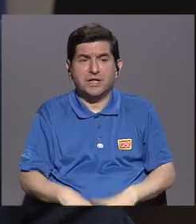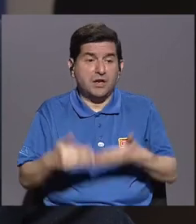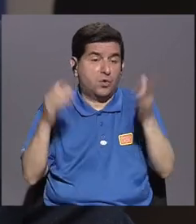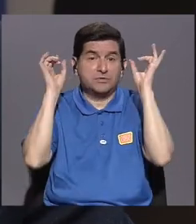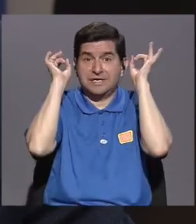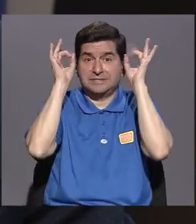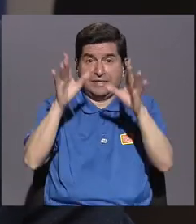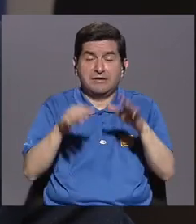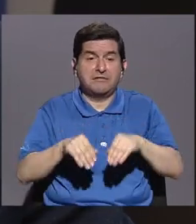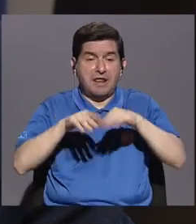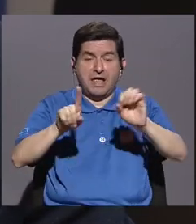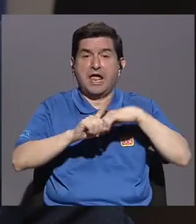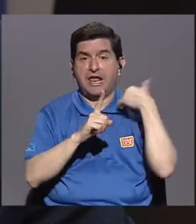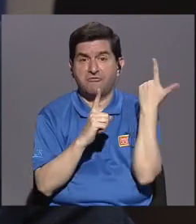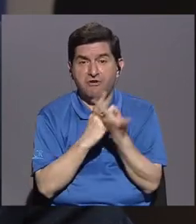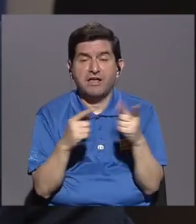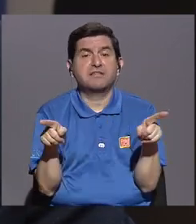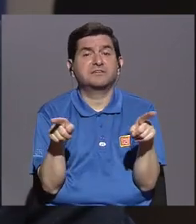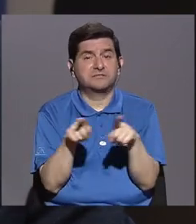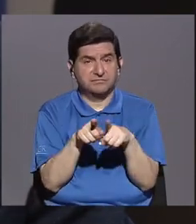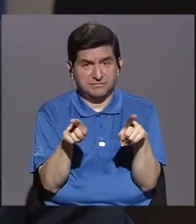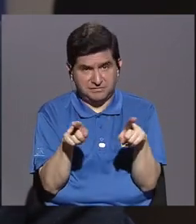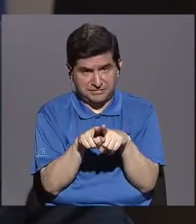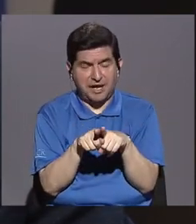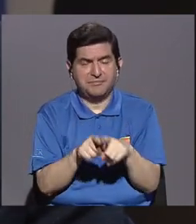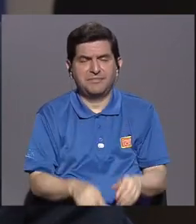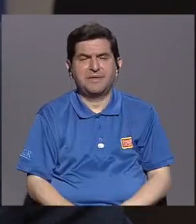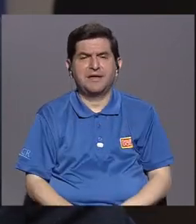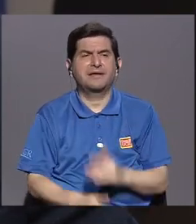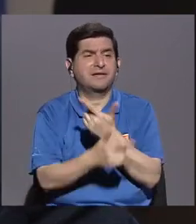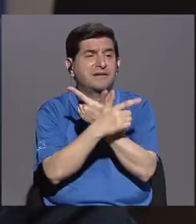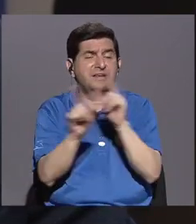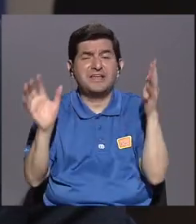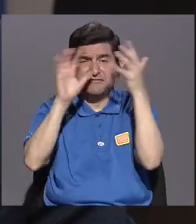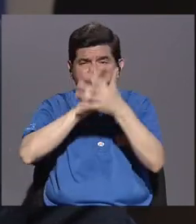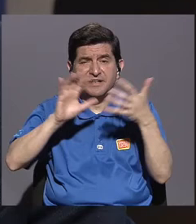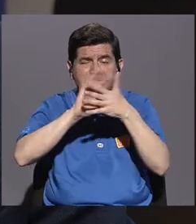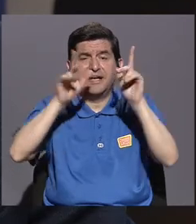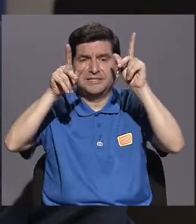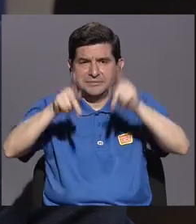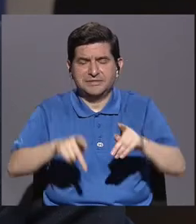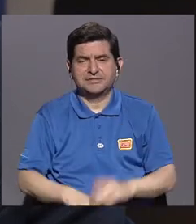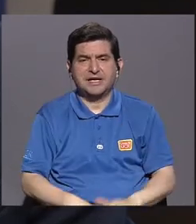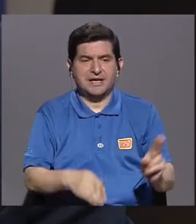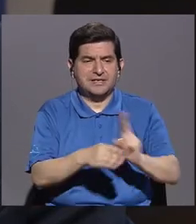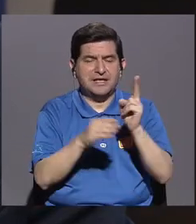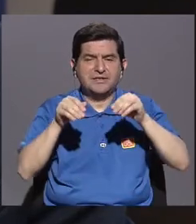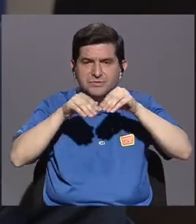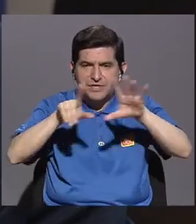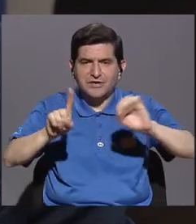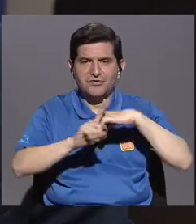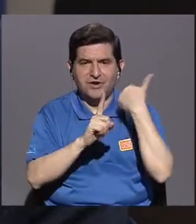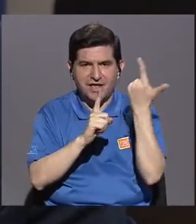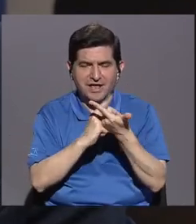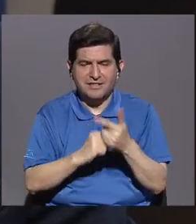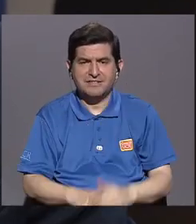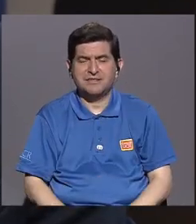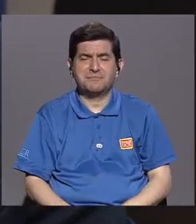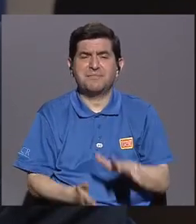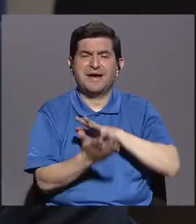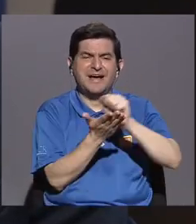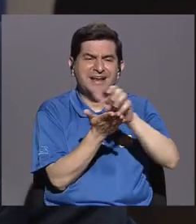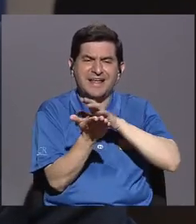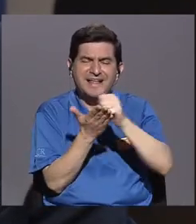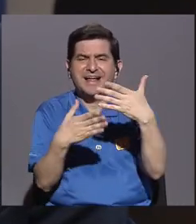barbaridad se me ocurra en las redes sociales, que también es esa libertad que confunden algunos de usar las redes en favor de la